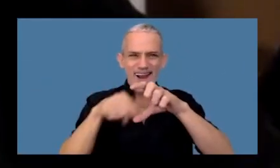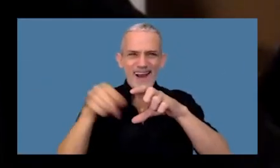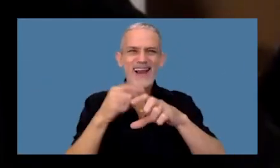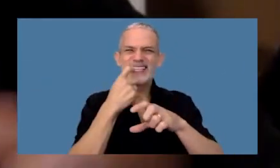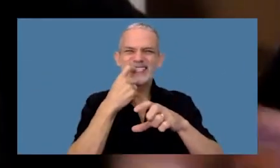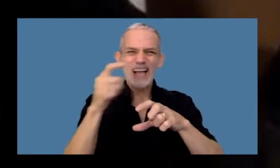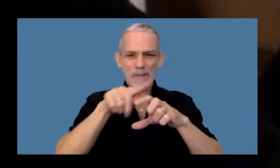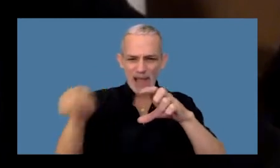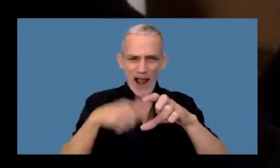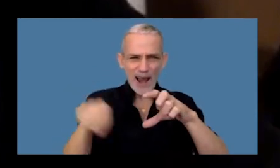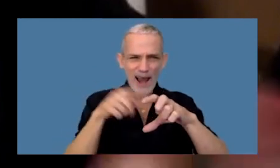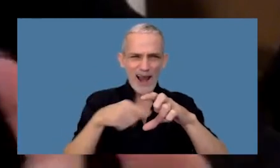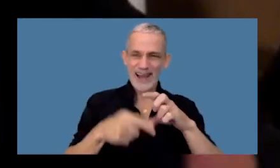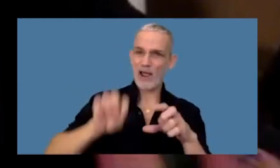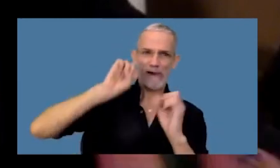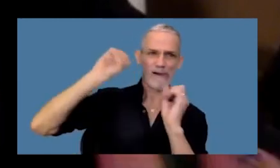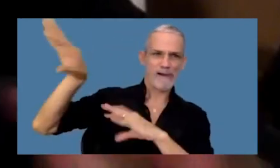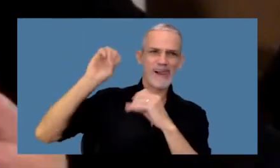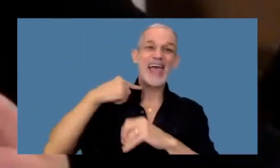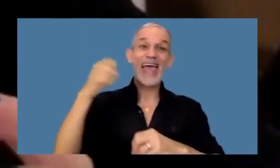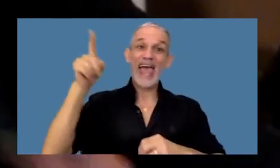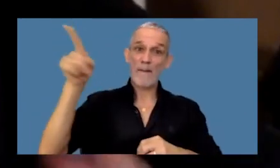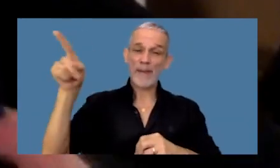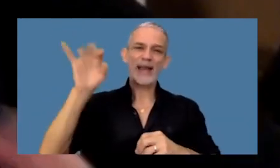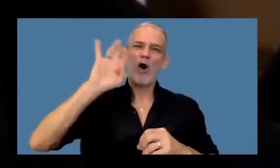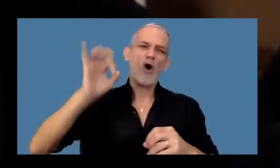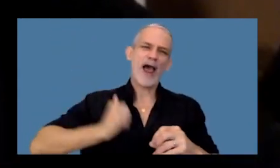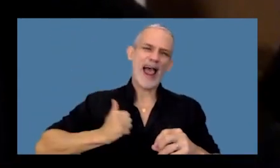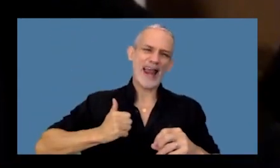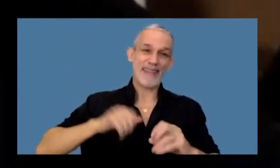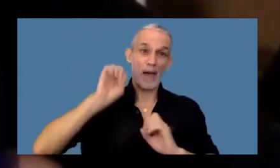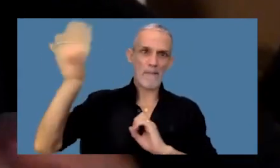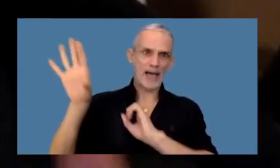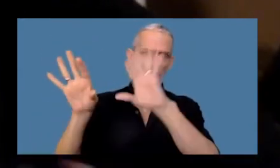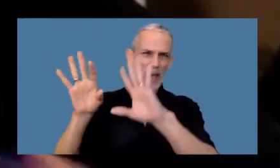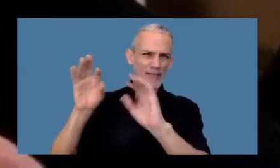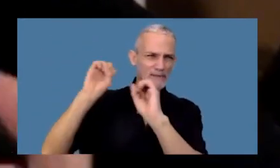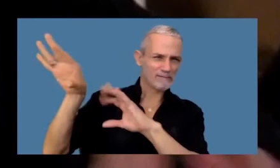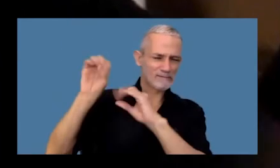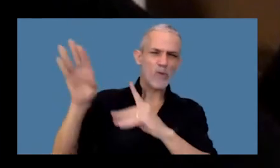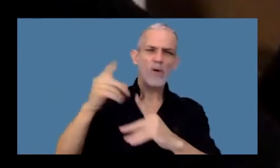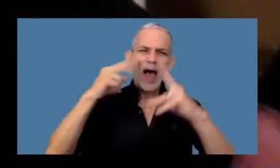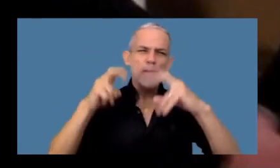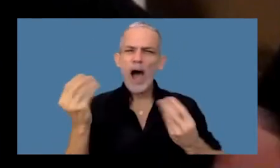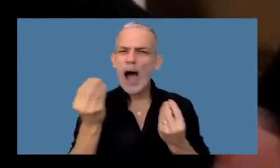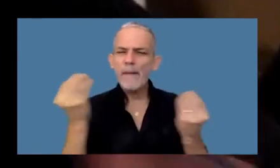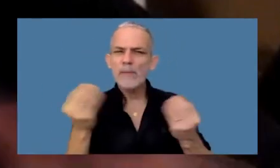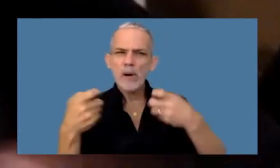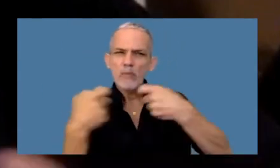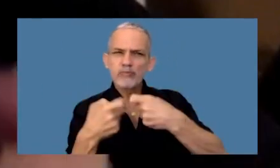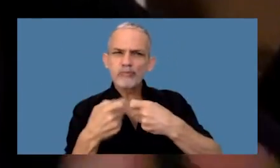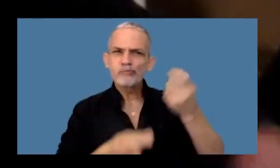acero desde Argentina hacia España y o Canadá se investigó una organización